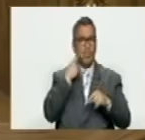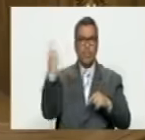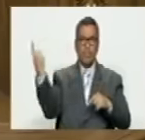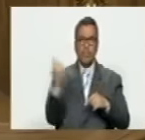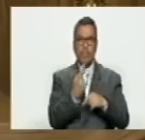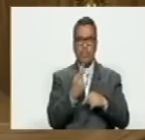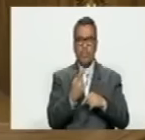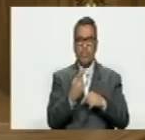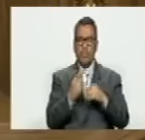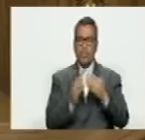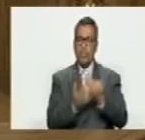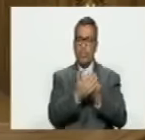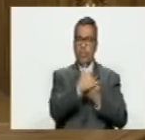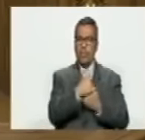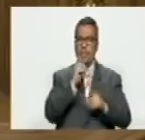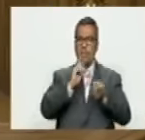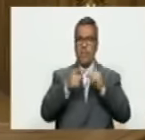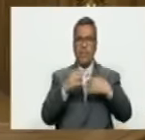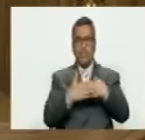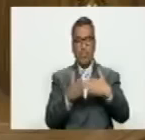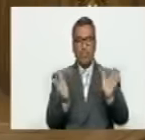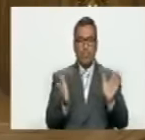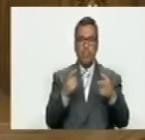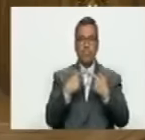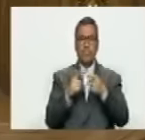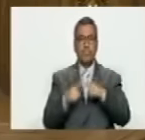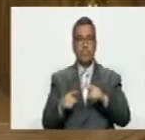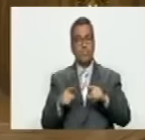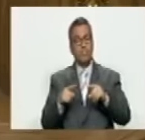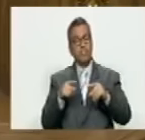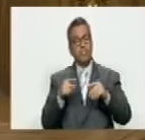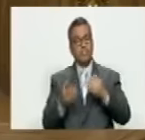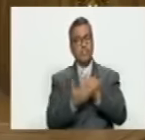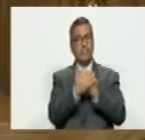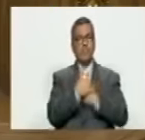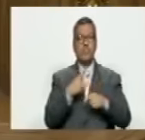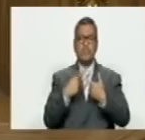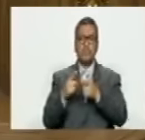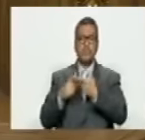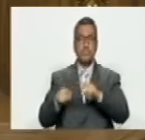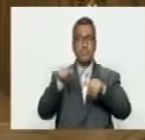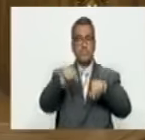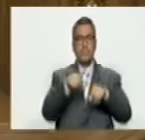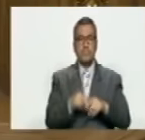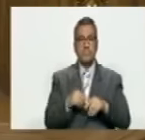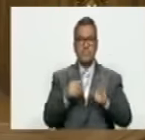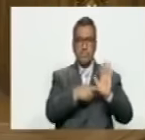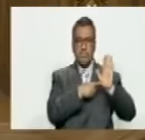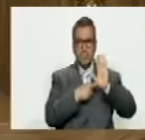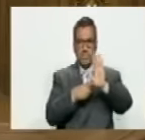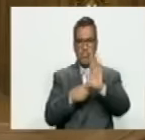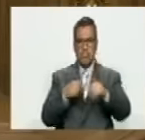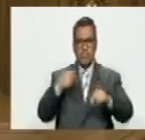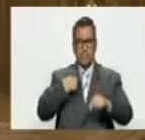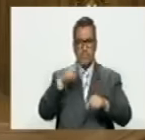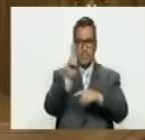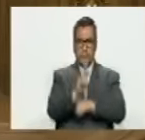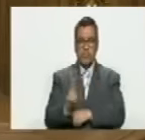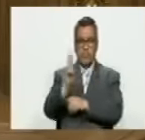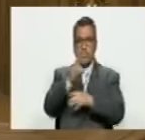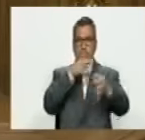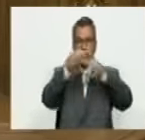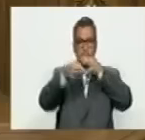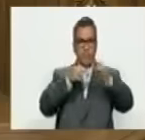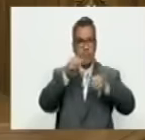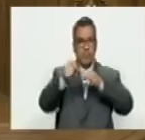encubiertas algunas son abiertas otras son encubiertas pero son de distinta naturaleza y la imagen que yo uso para explicar